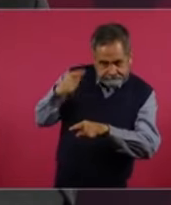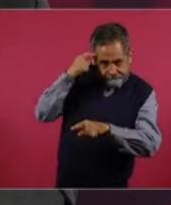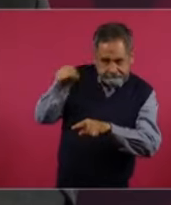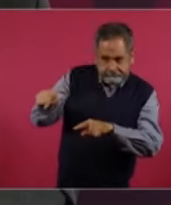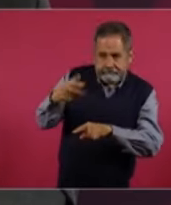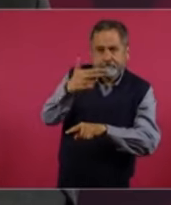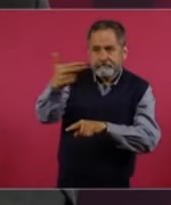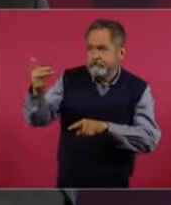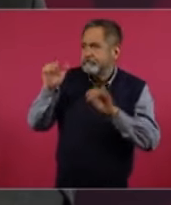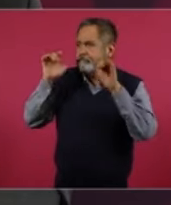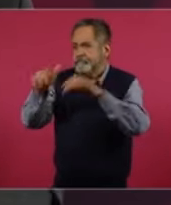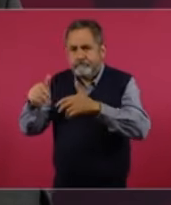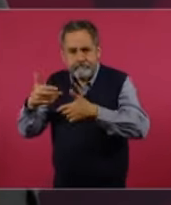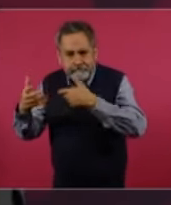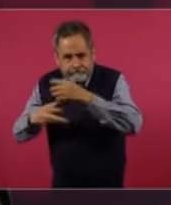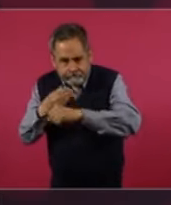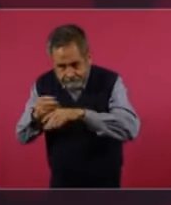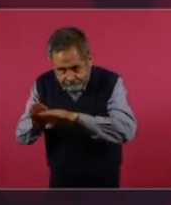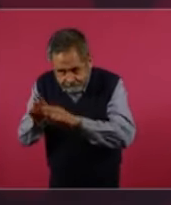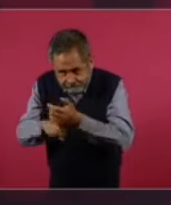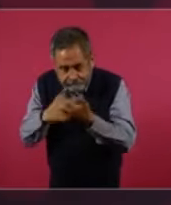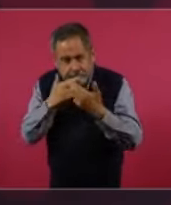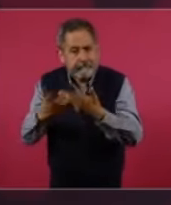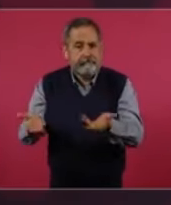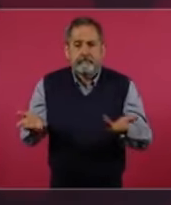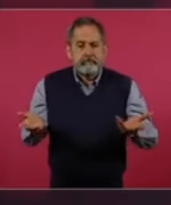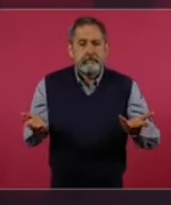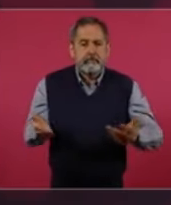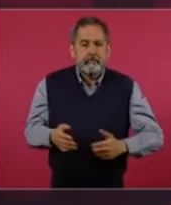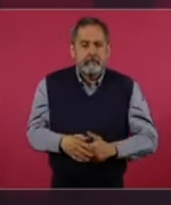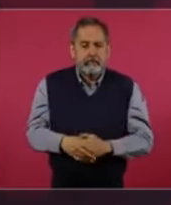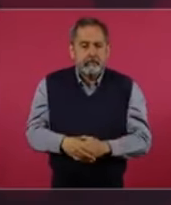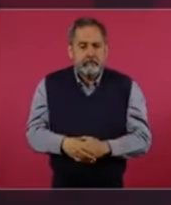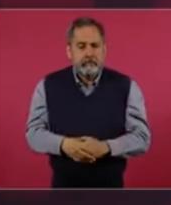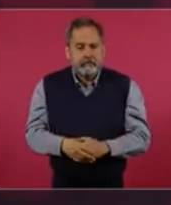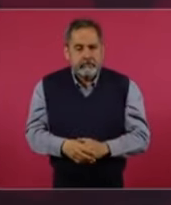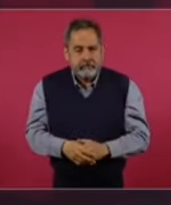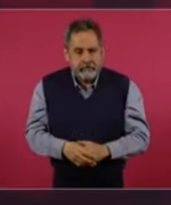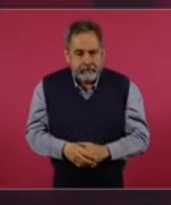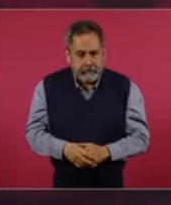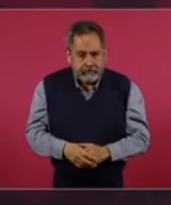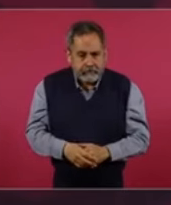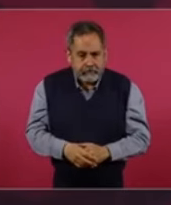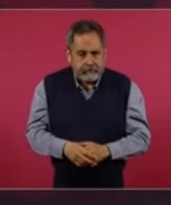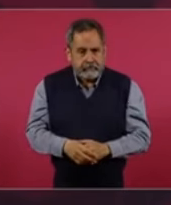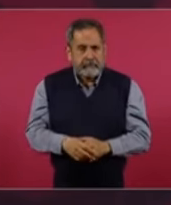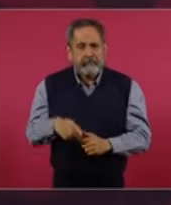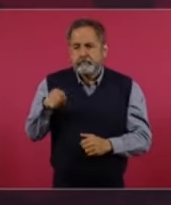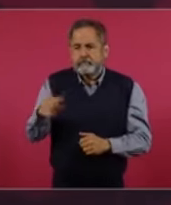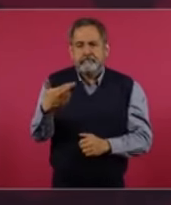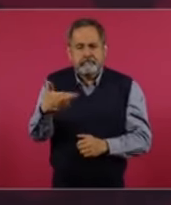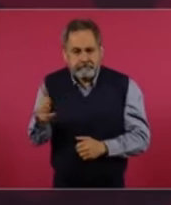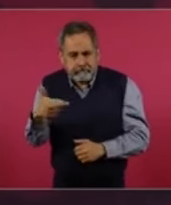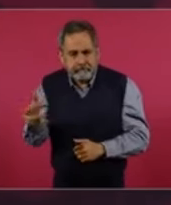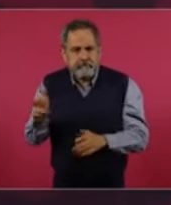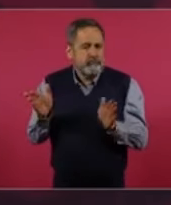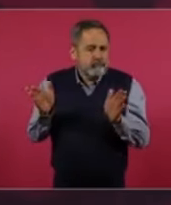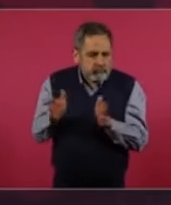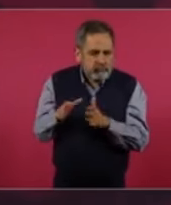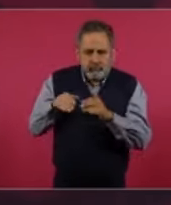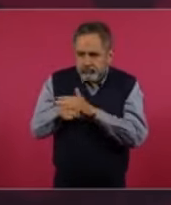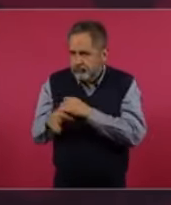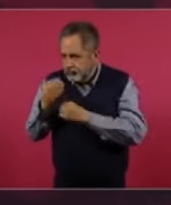las fondas, restaurantes.